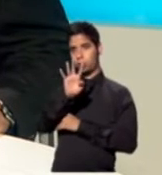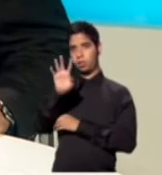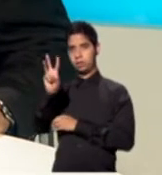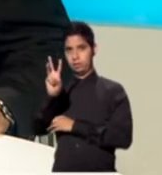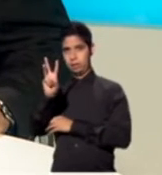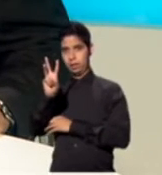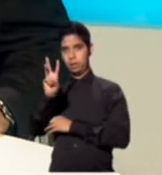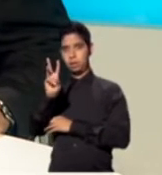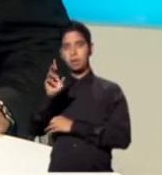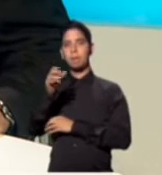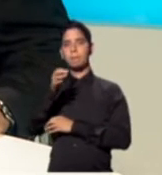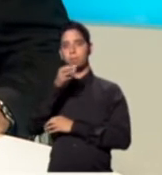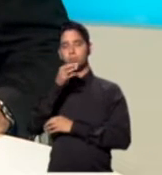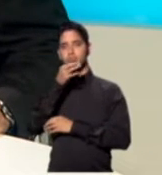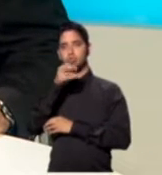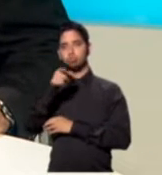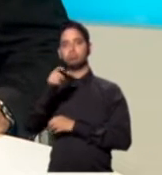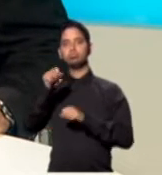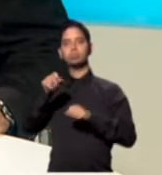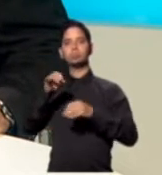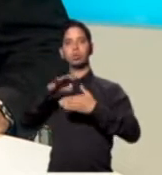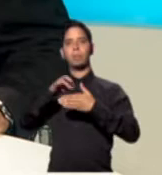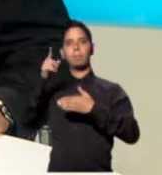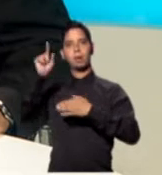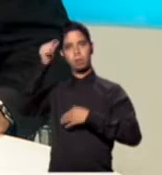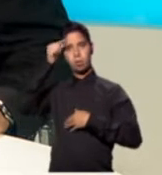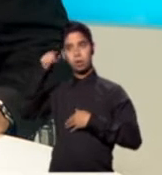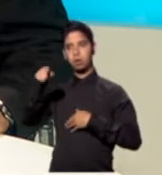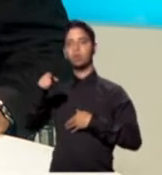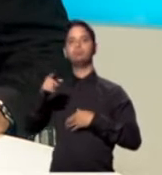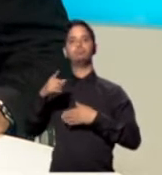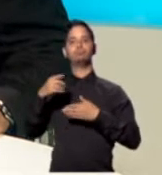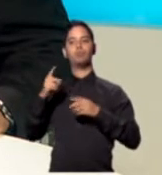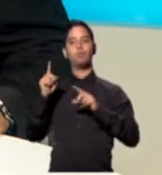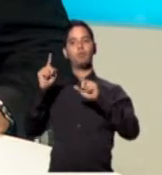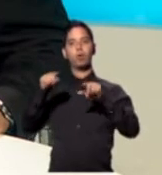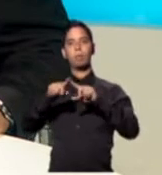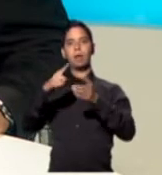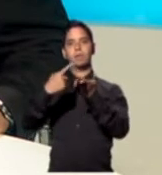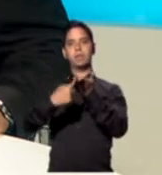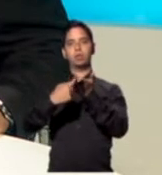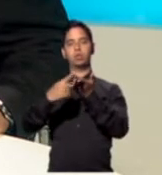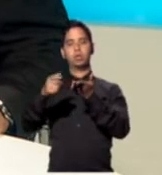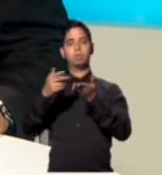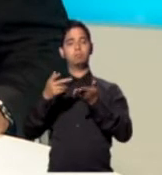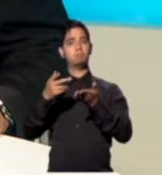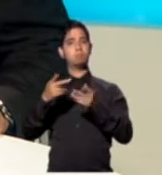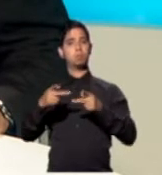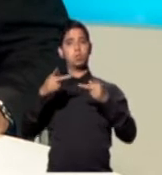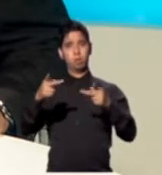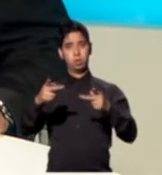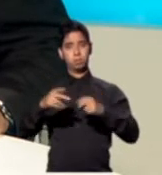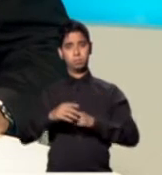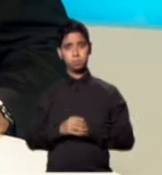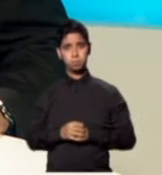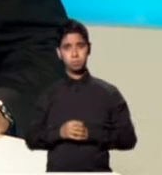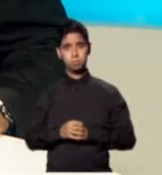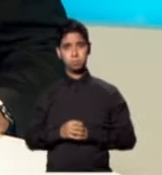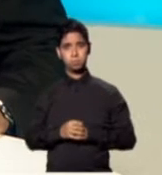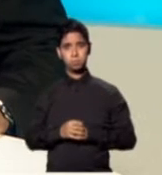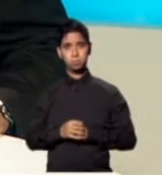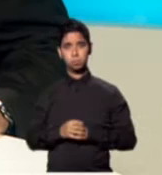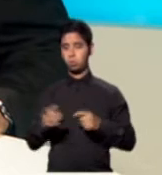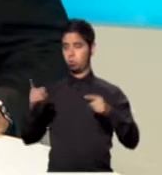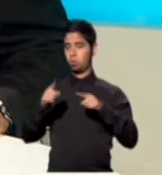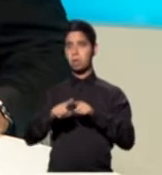hoy a recintos de ciencias médicas para discutir sus propuestas en torno al tema de la salud en Puerto Rico. Durante el conversatorio